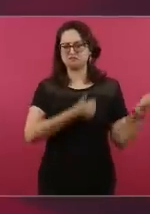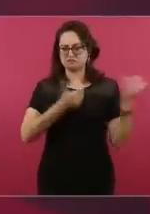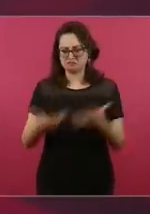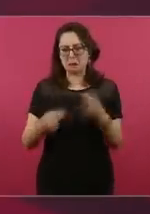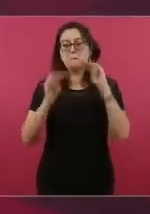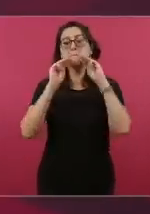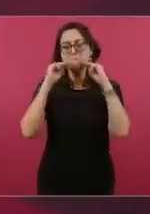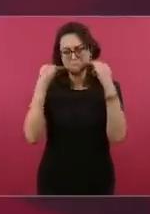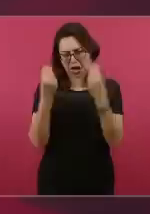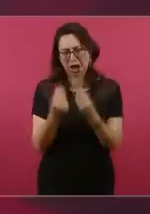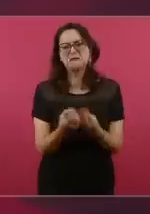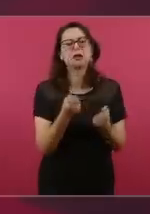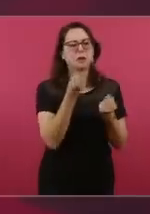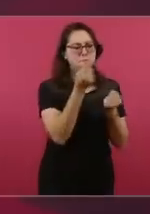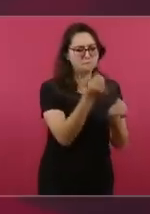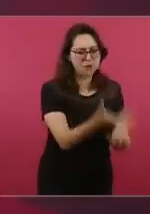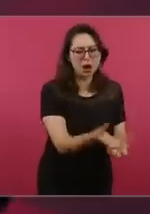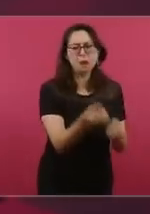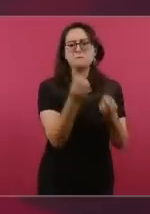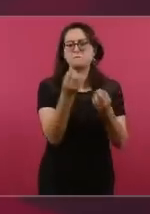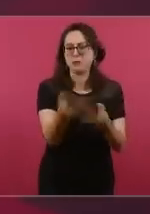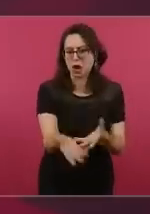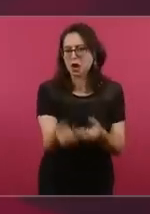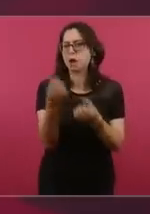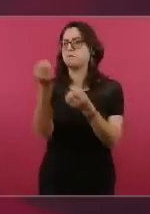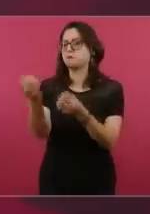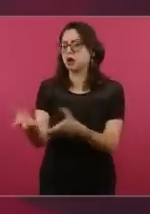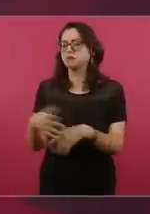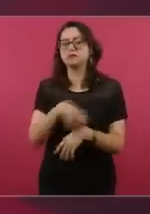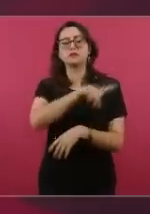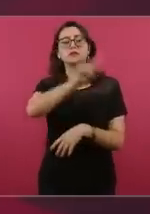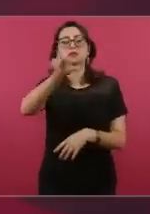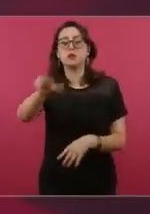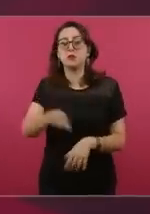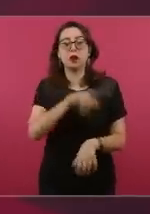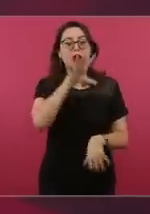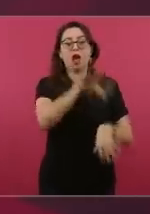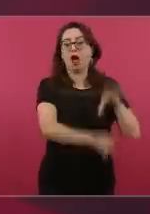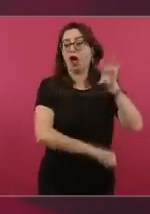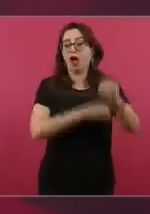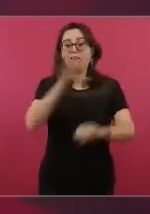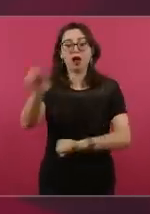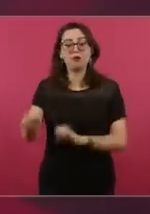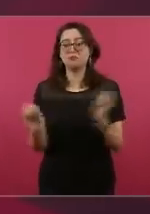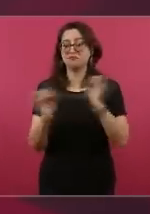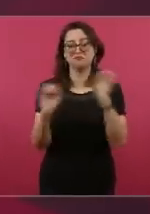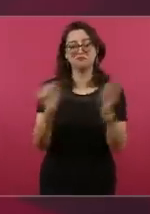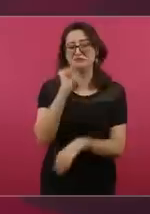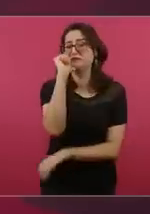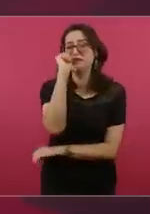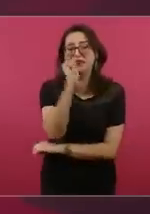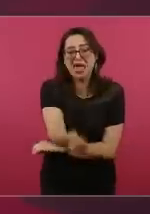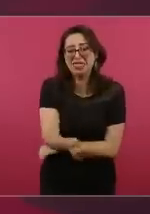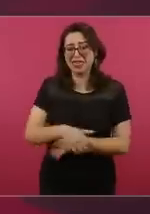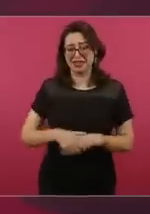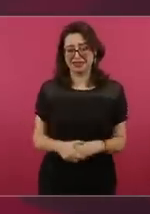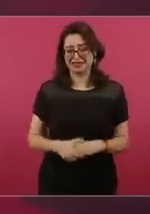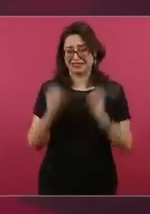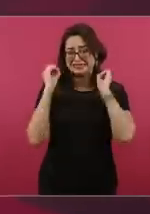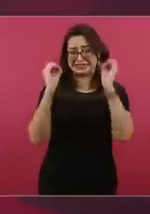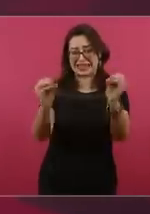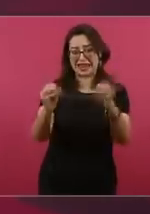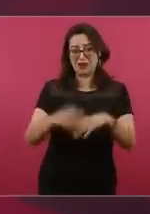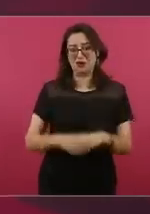delincuencia, no detuvieron a nadie y sí las usaron para